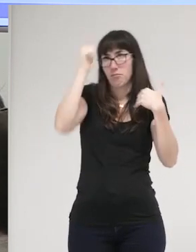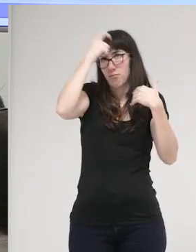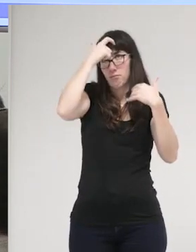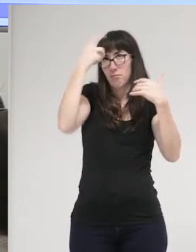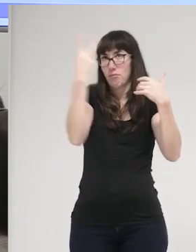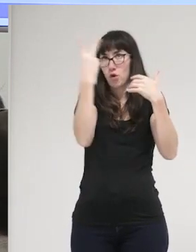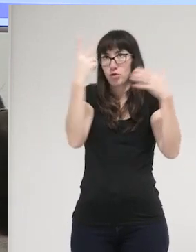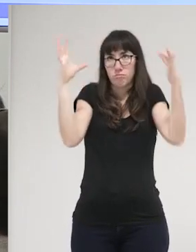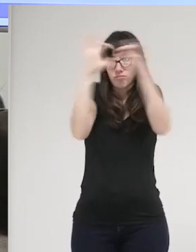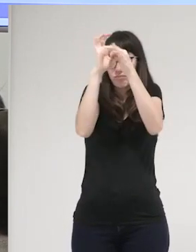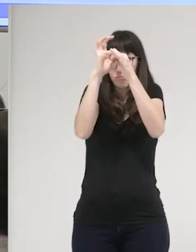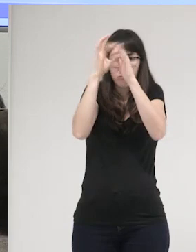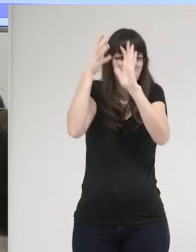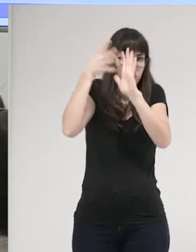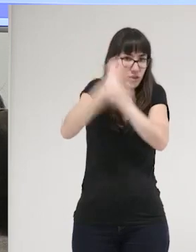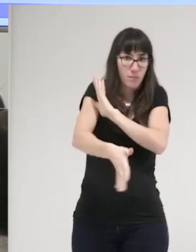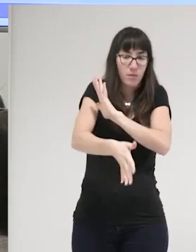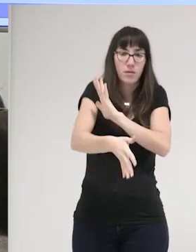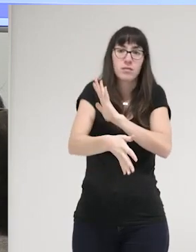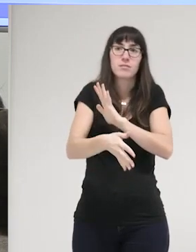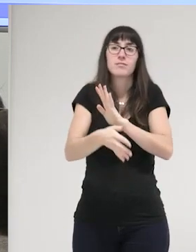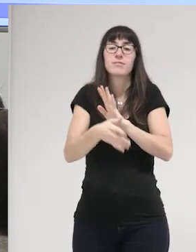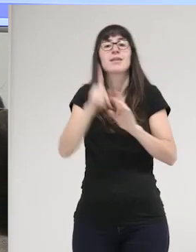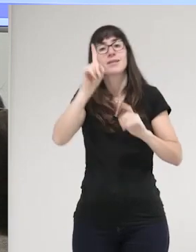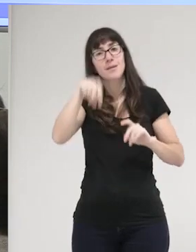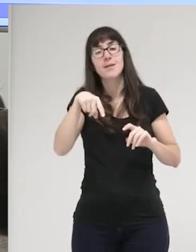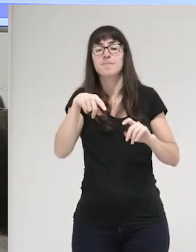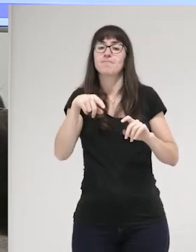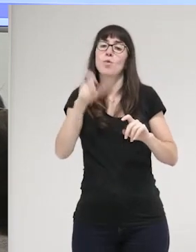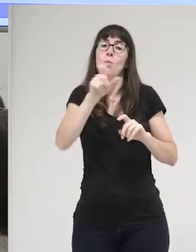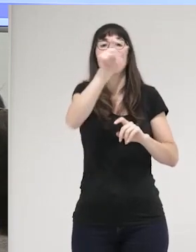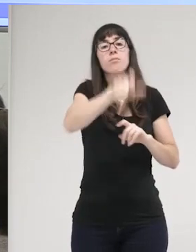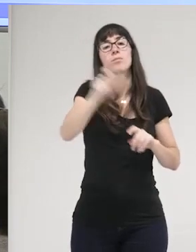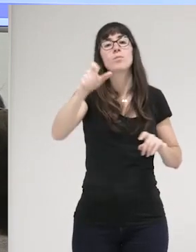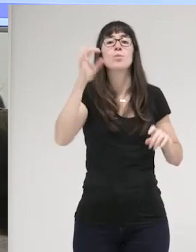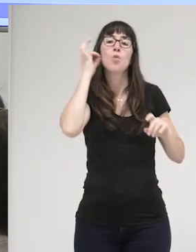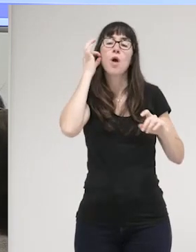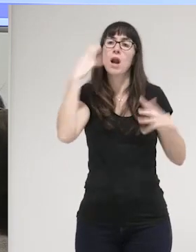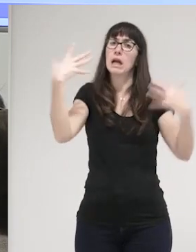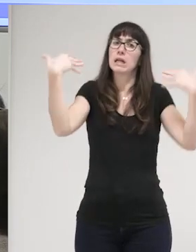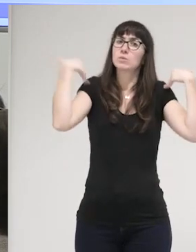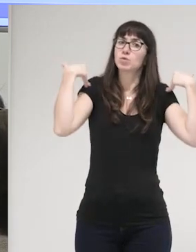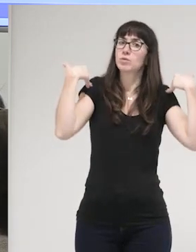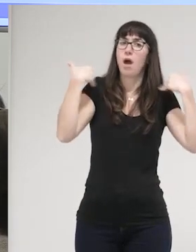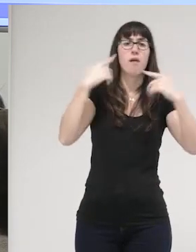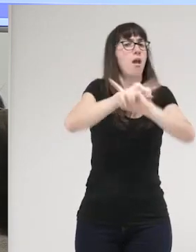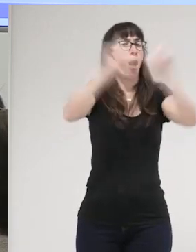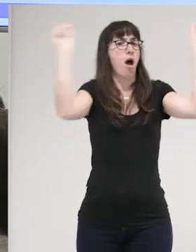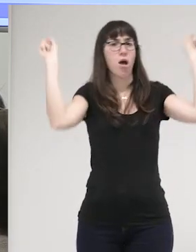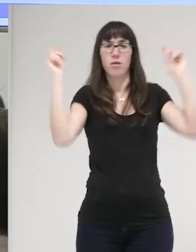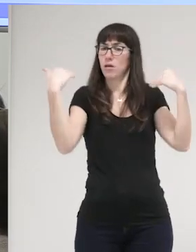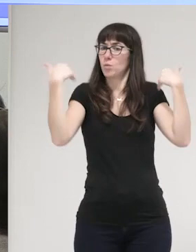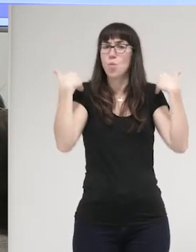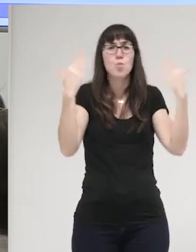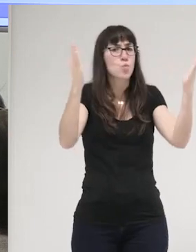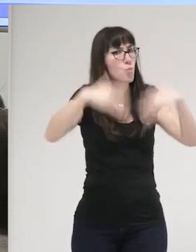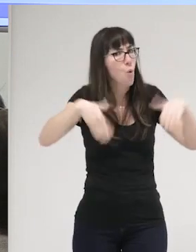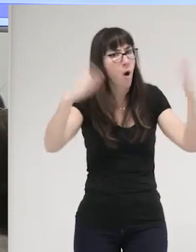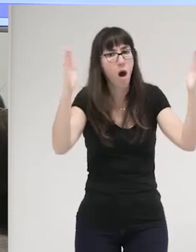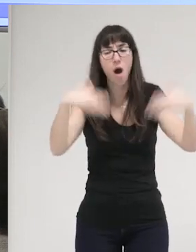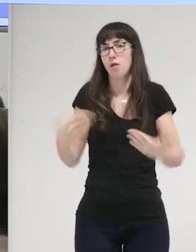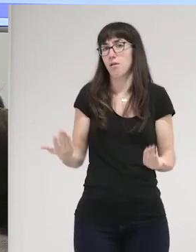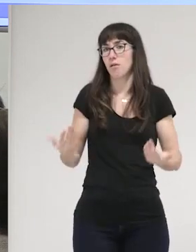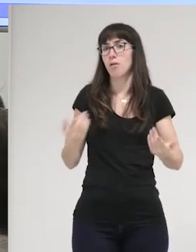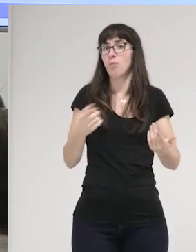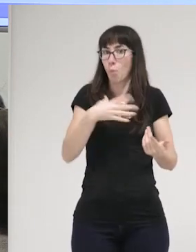mutuamente esta idea de la irresponsabilización absoluta de las víctimas ¿no? la negación de cuál ha